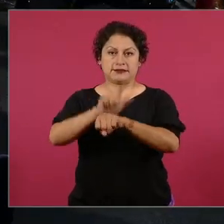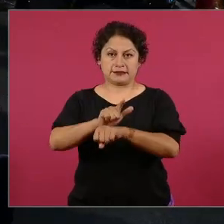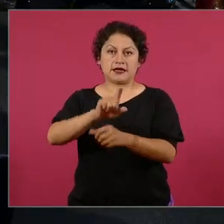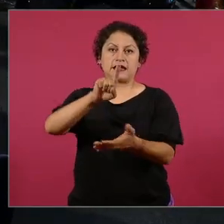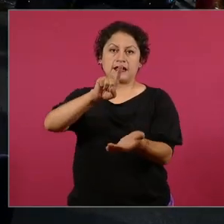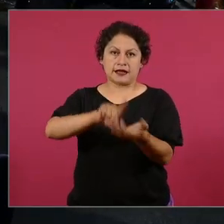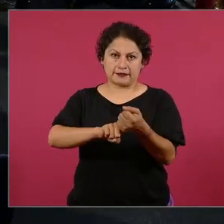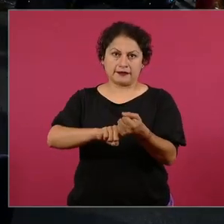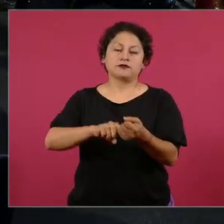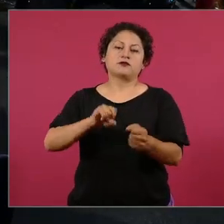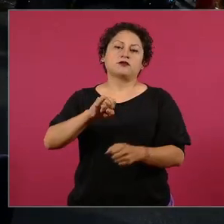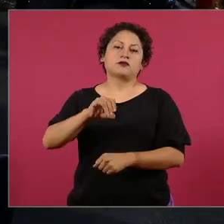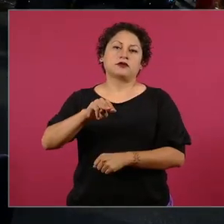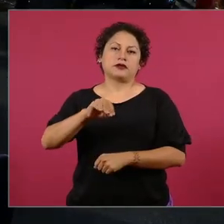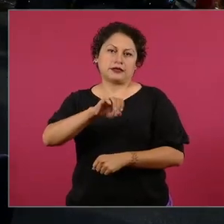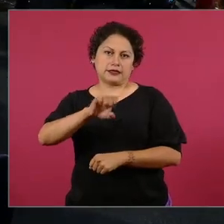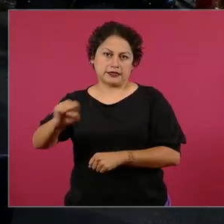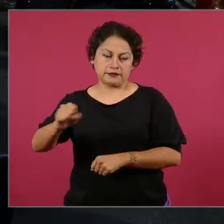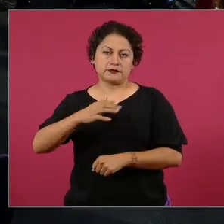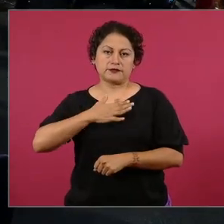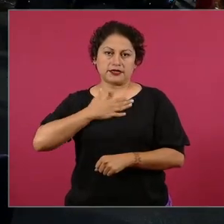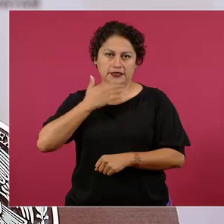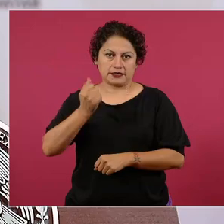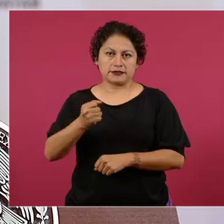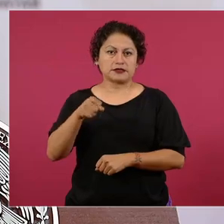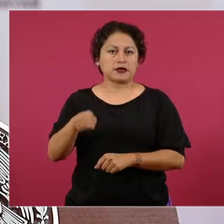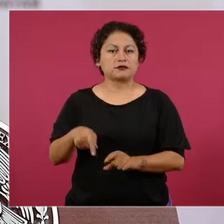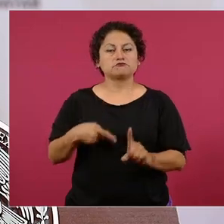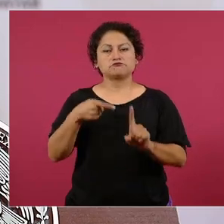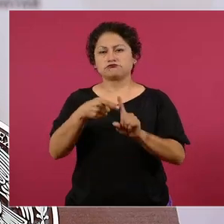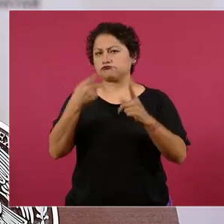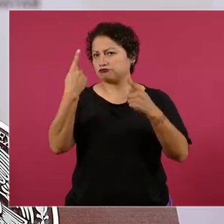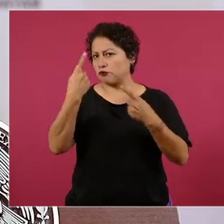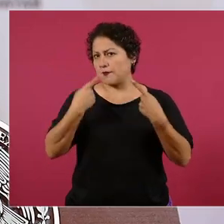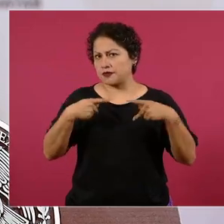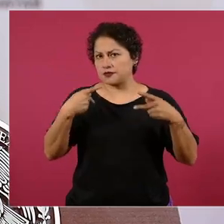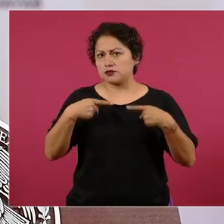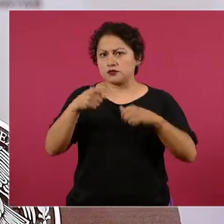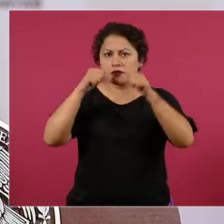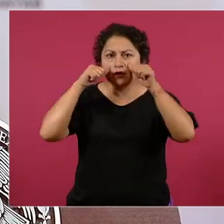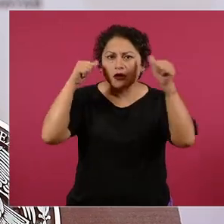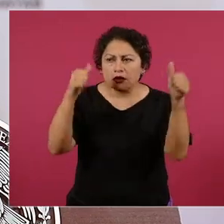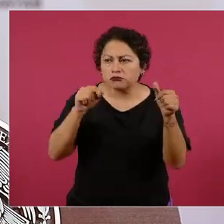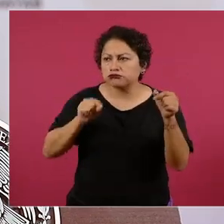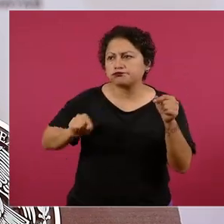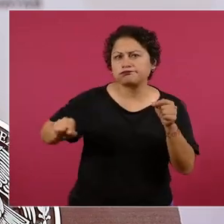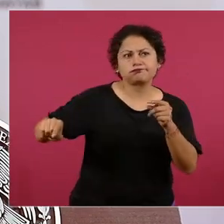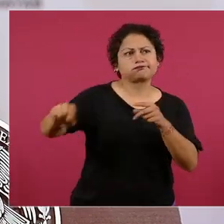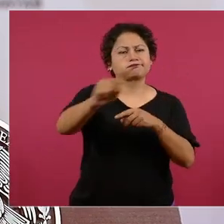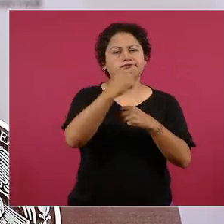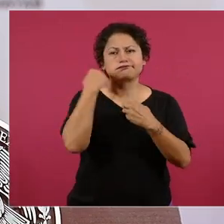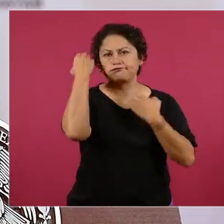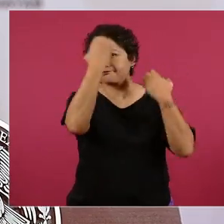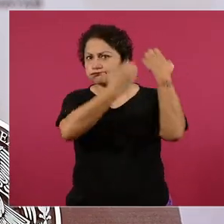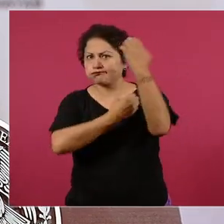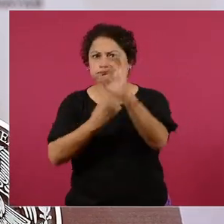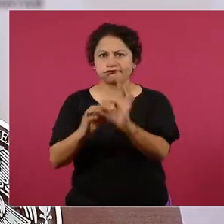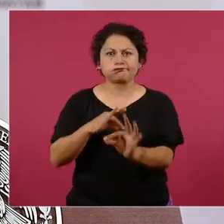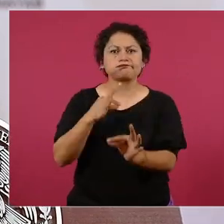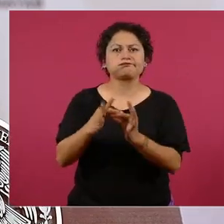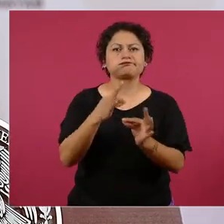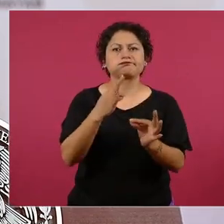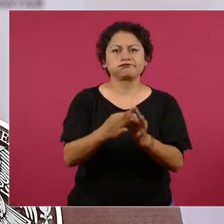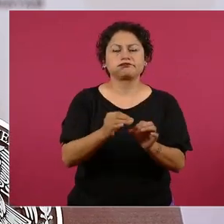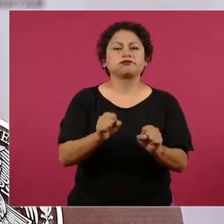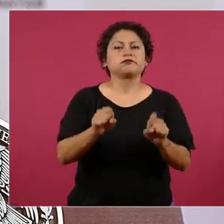que es quien se ocupa de la operación de los hospitales IMSS-Bienestar, de los centros de salud de IMSS-Bienestar, dejando en manos de las